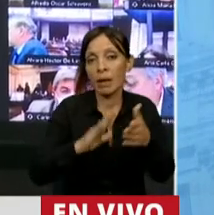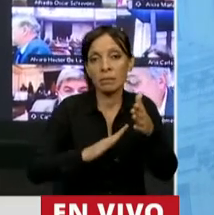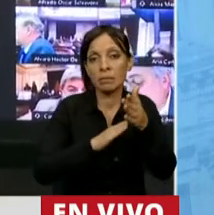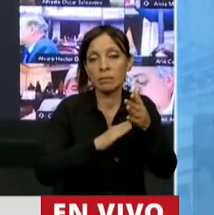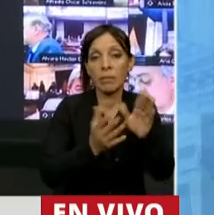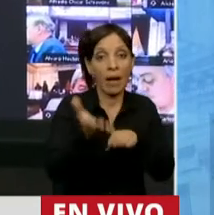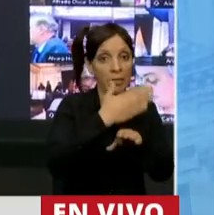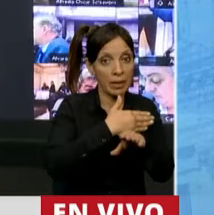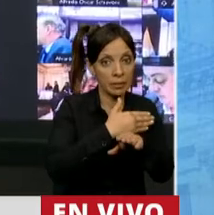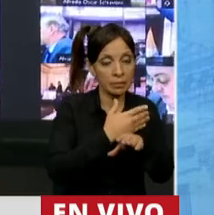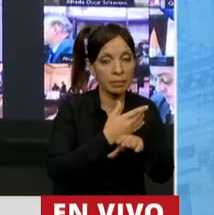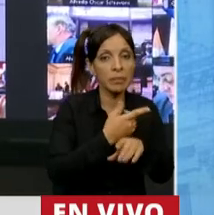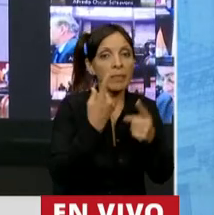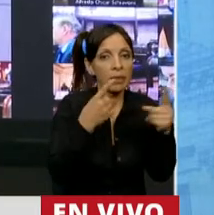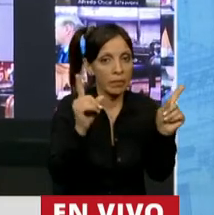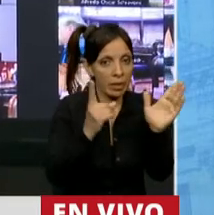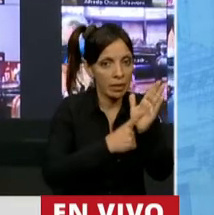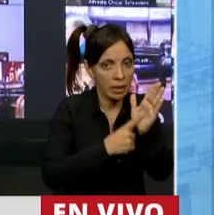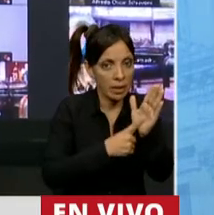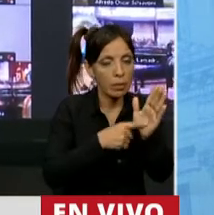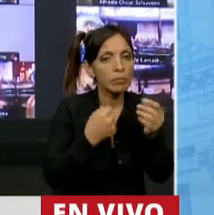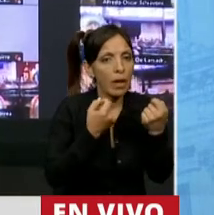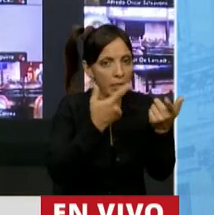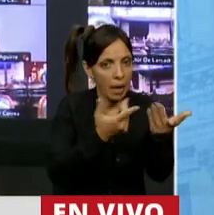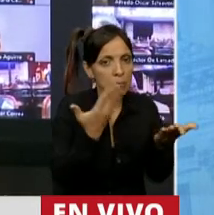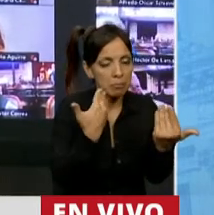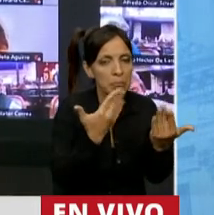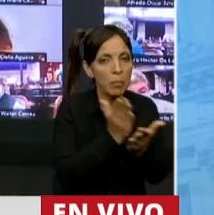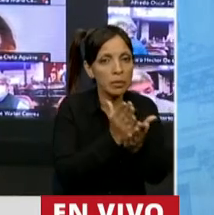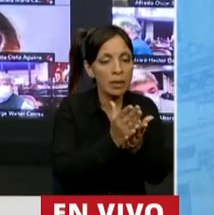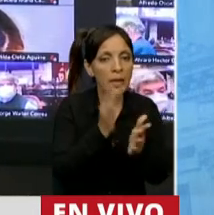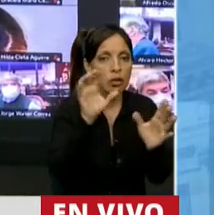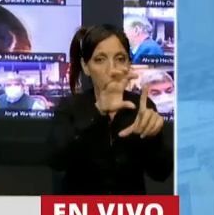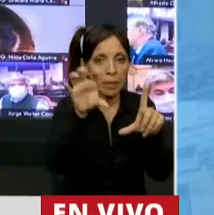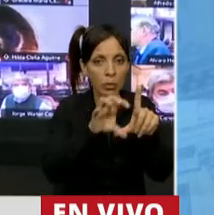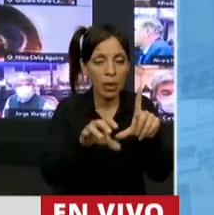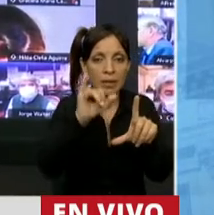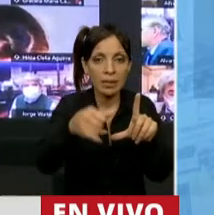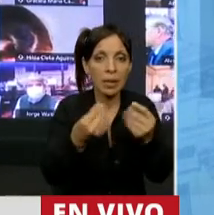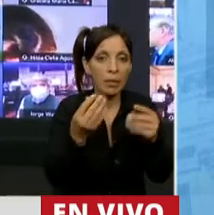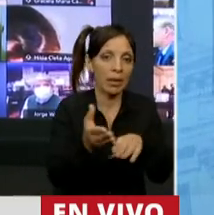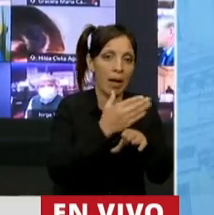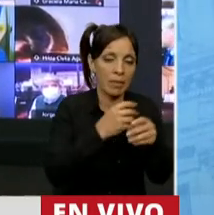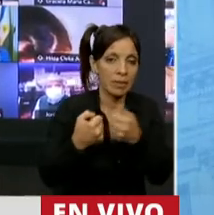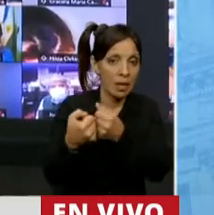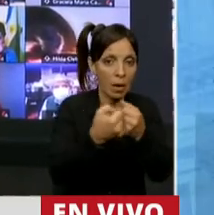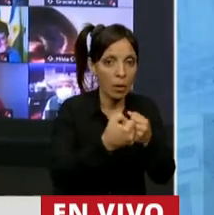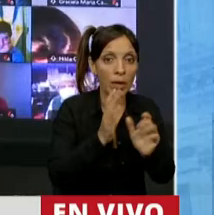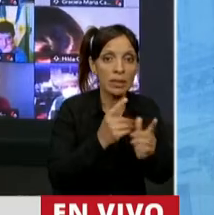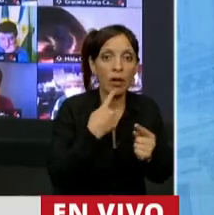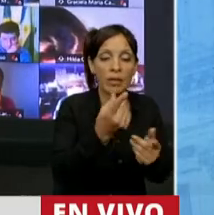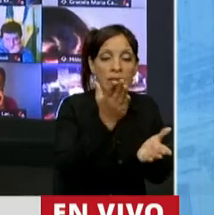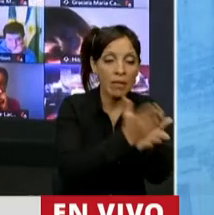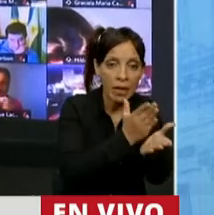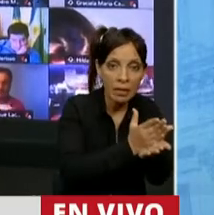excepcionalidad, por la cual la virtualidad nos erigía hasta este momento, era porque había consenso. Y lo dice el derecho